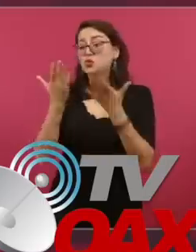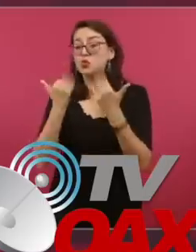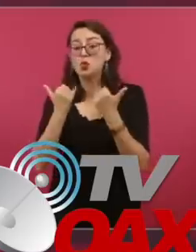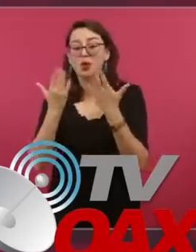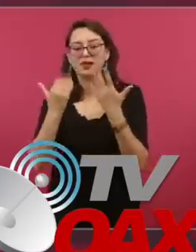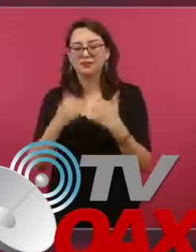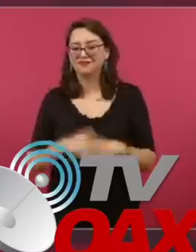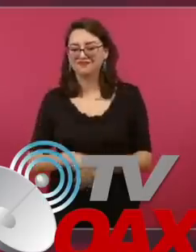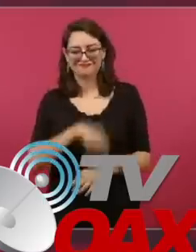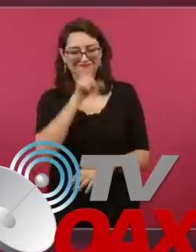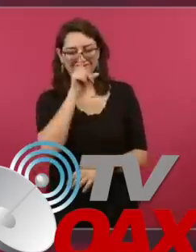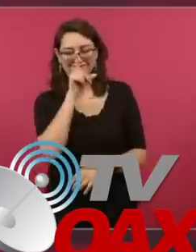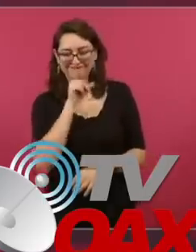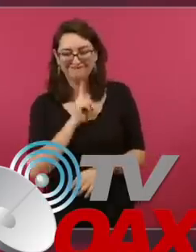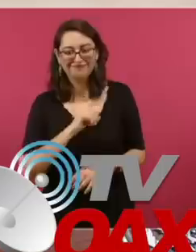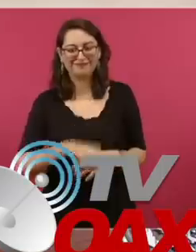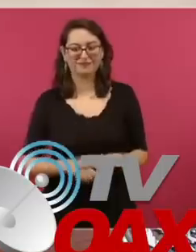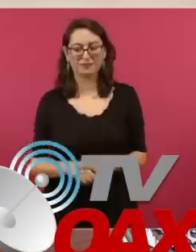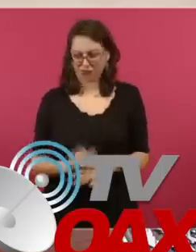Presupuesto Tenemos